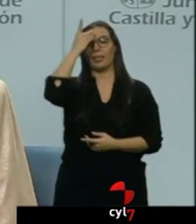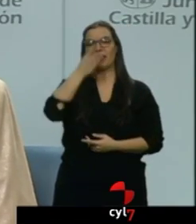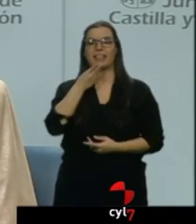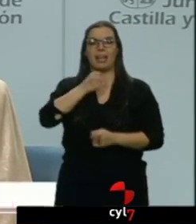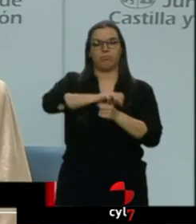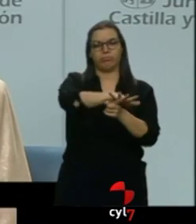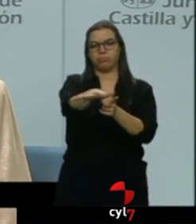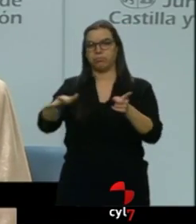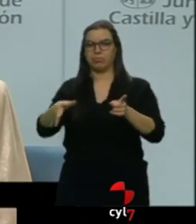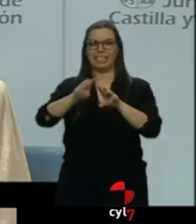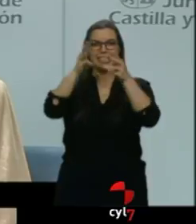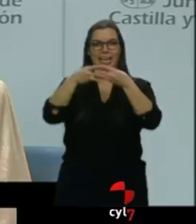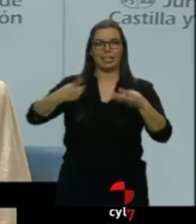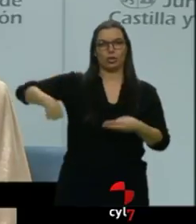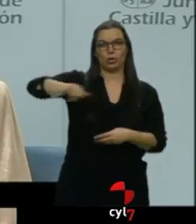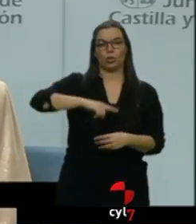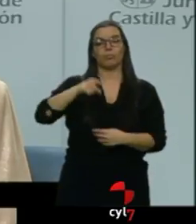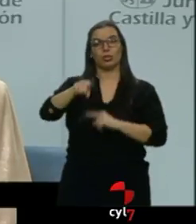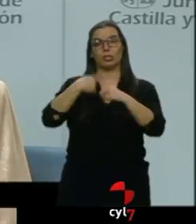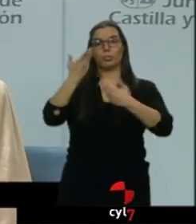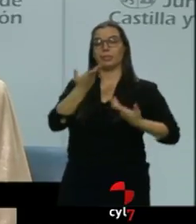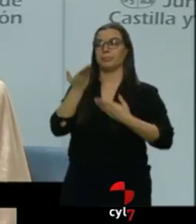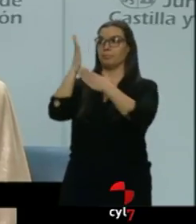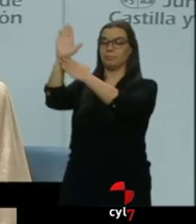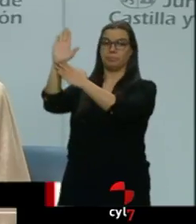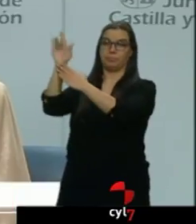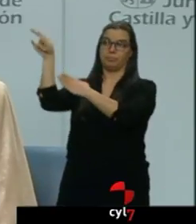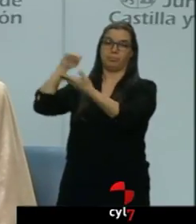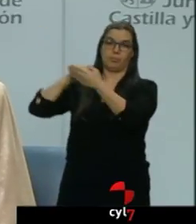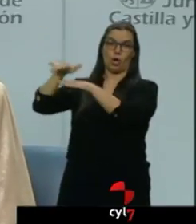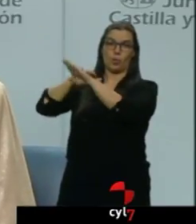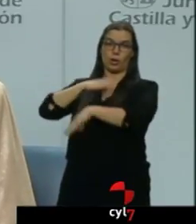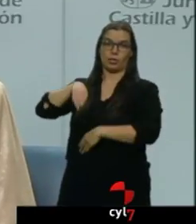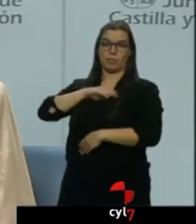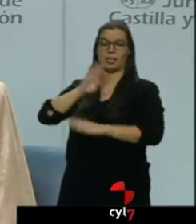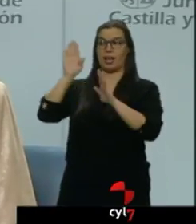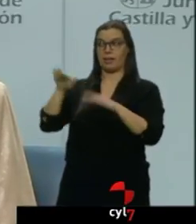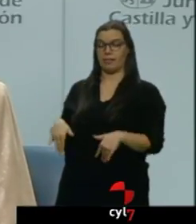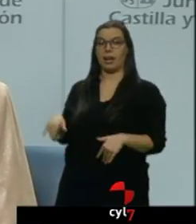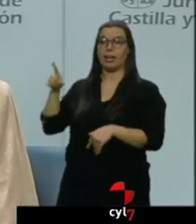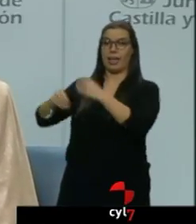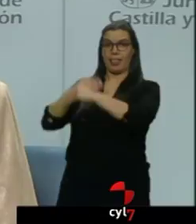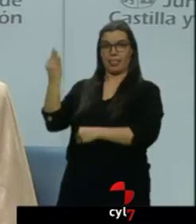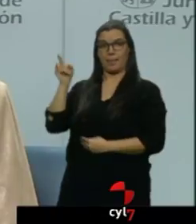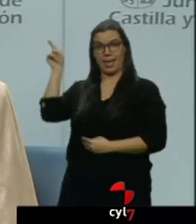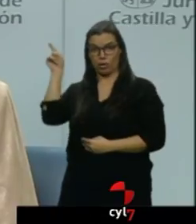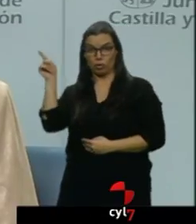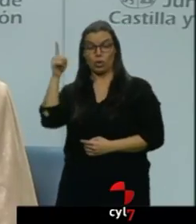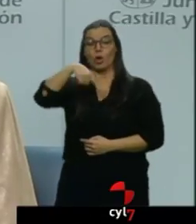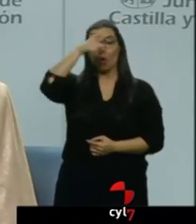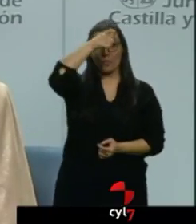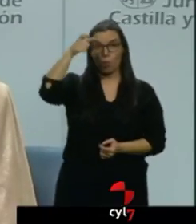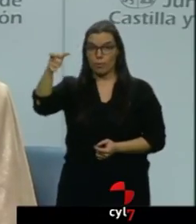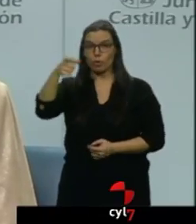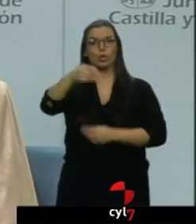Estado, al Gobierno de España, que es el que tenía que haber hecho este plan. Se han adelantado los municipios, nos han pedido ayuda, hemos ayudado y colaborado,